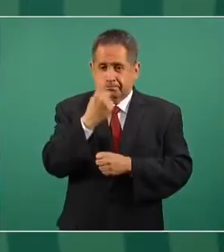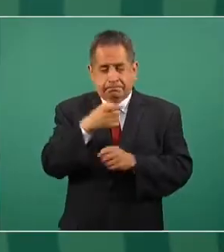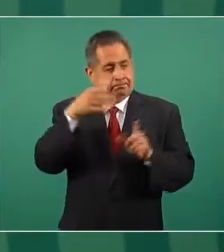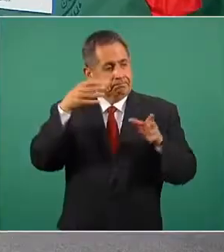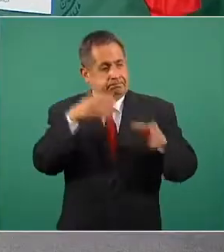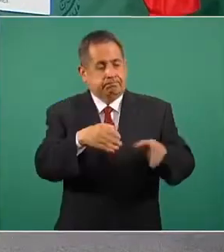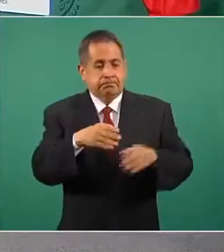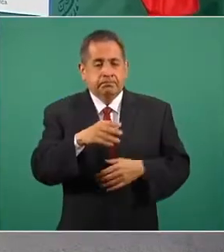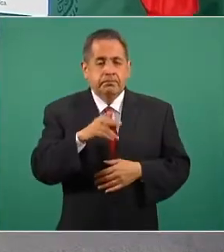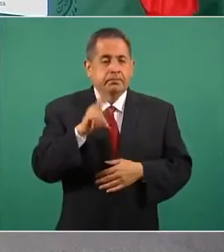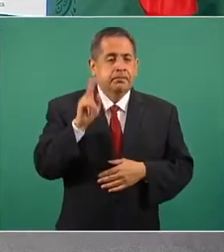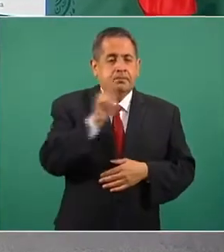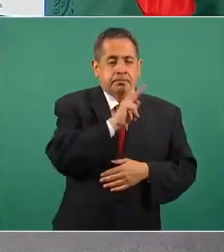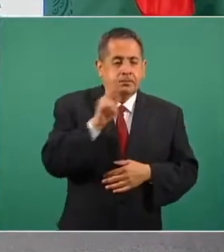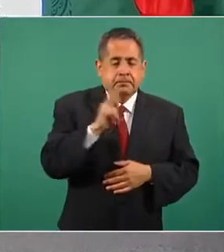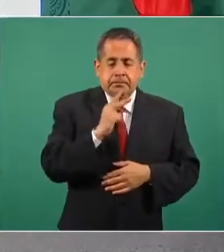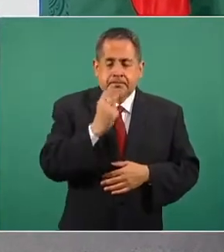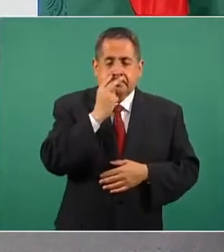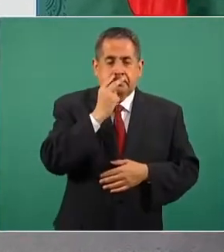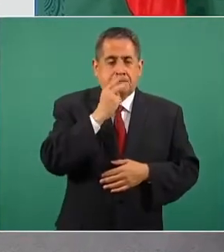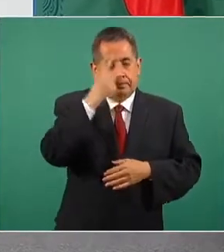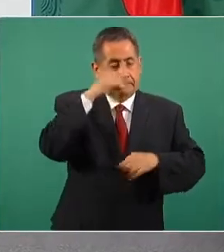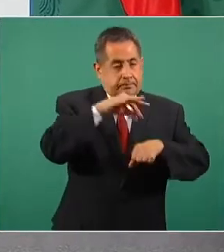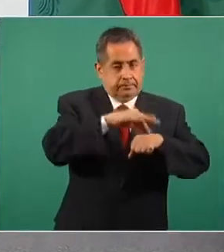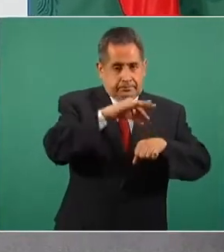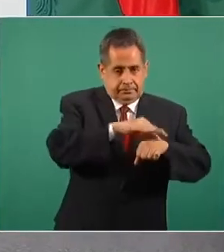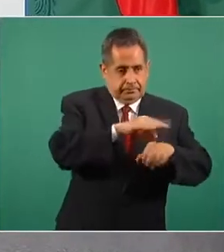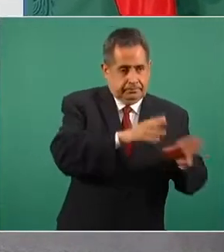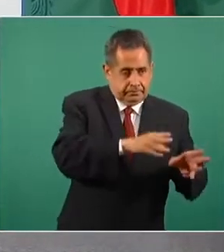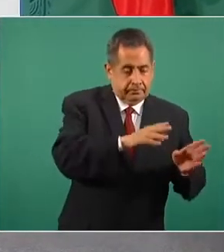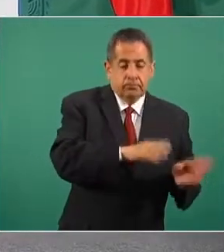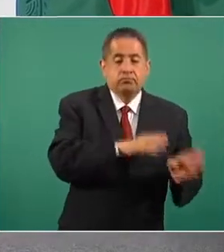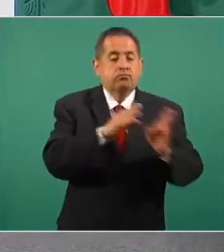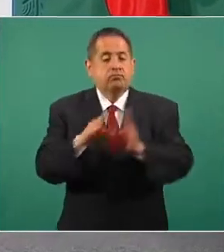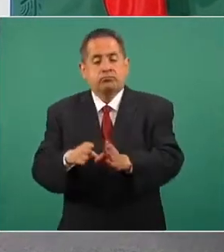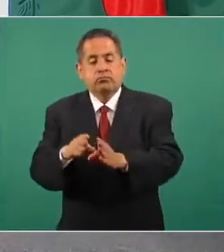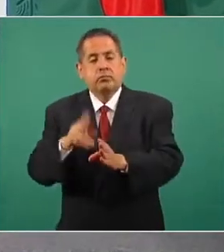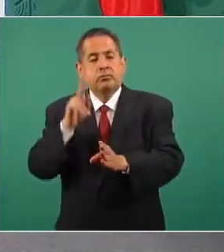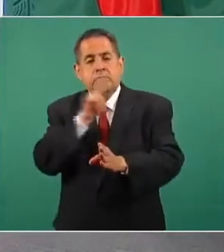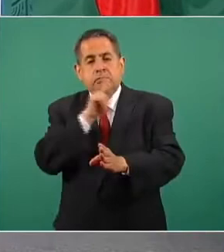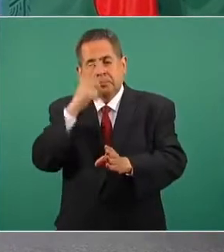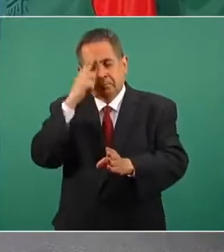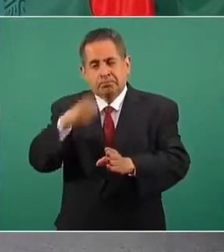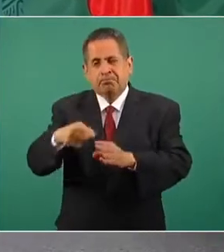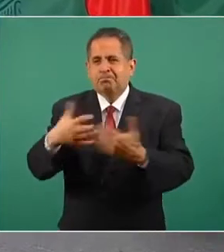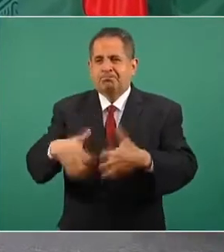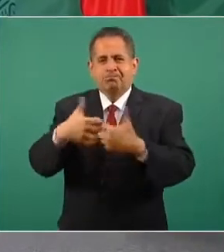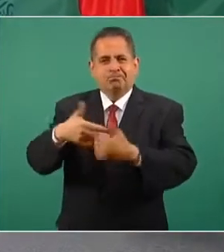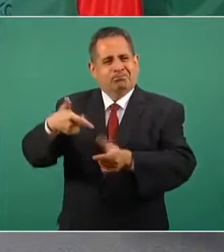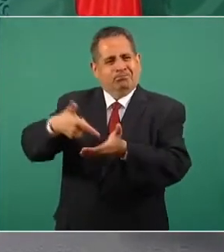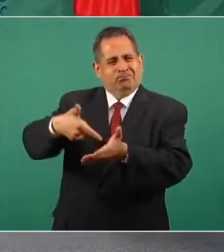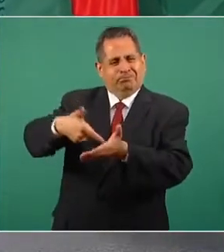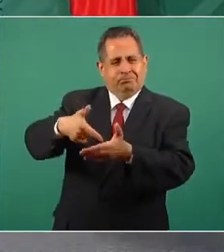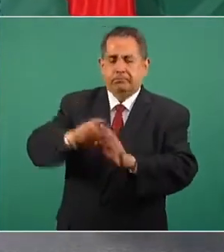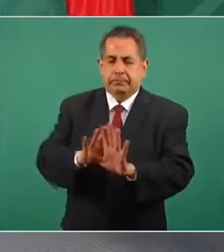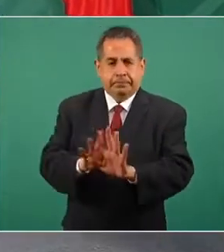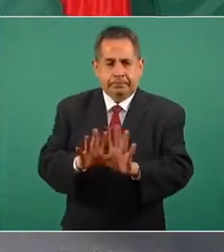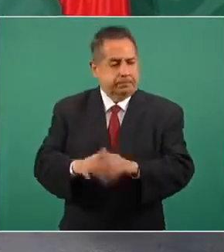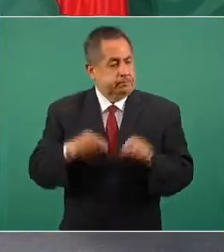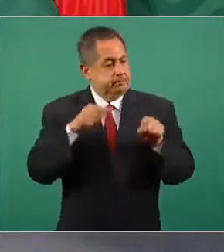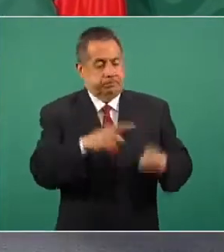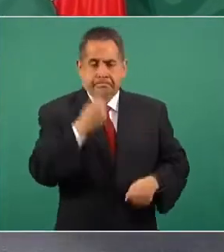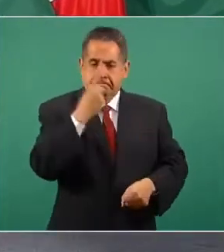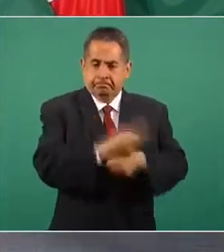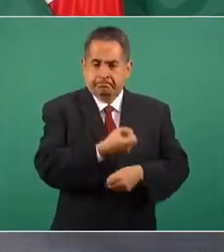oxígeno medicinal sobre el oxígeno industrial, es decir, para este gobierno la